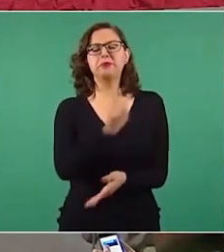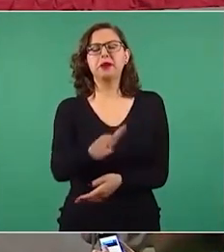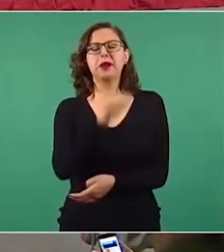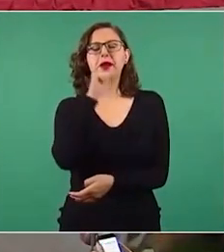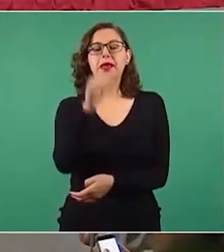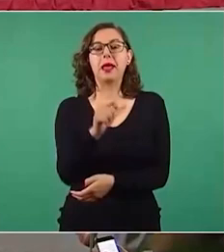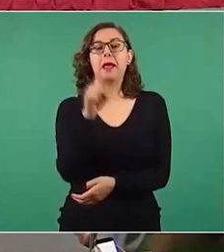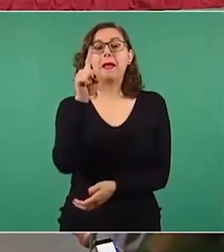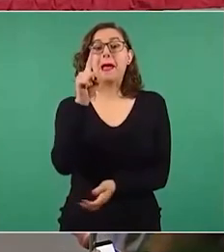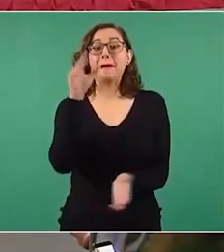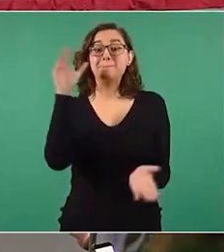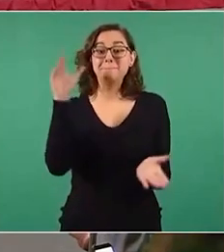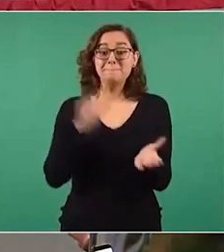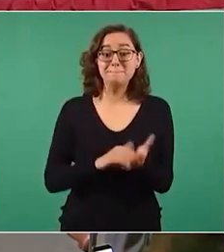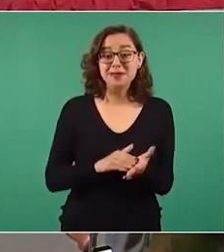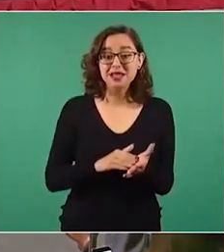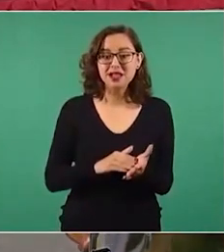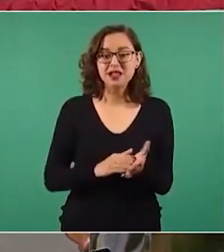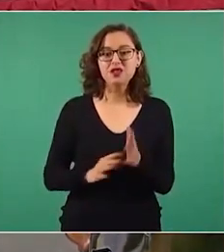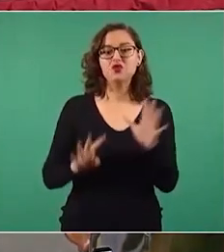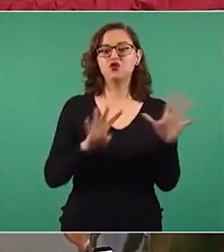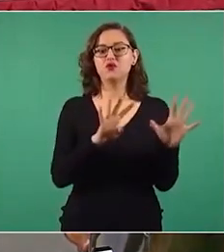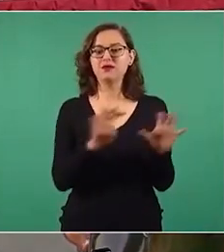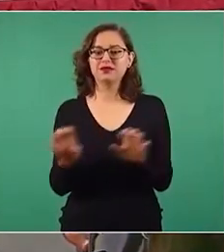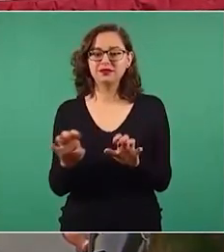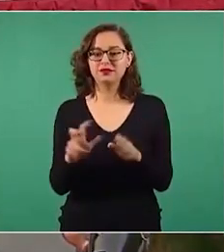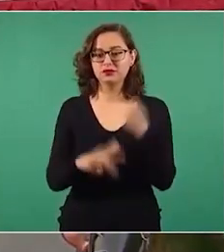novecientos tres millones de pesos